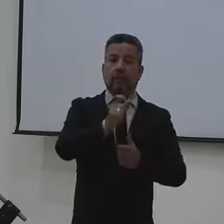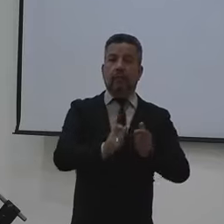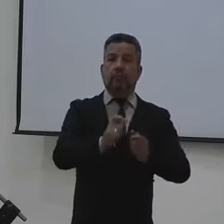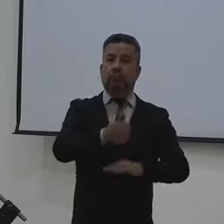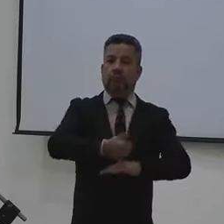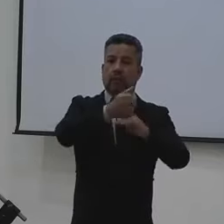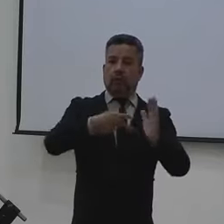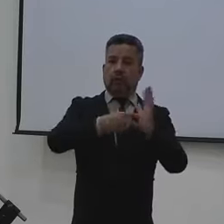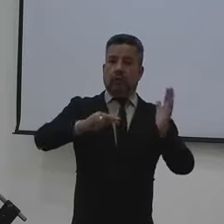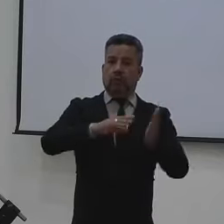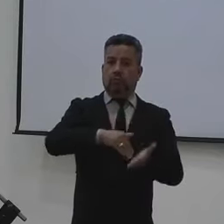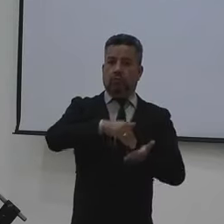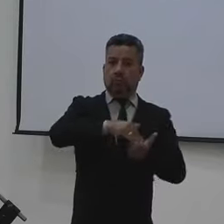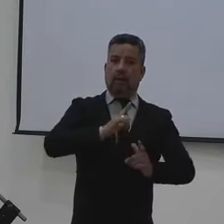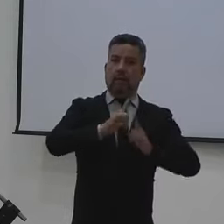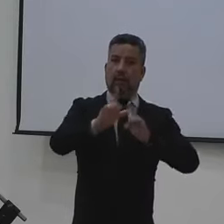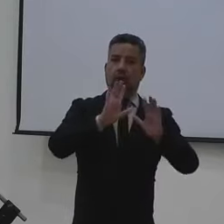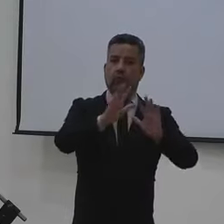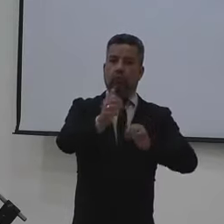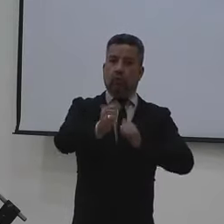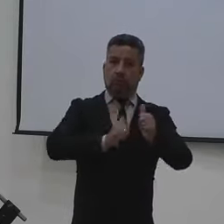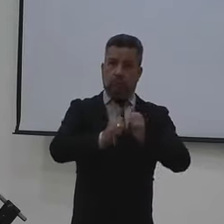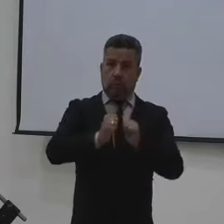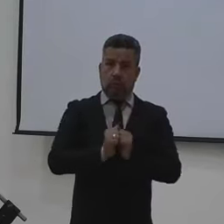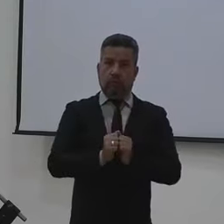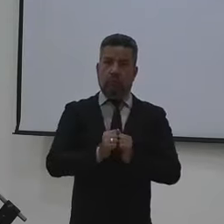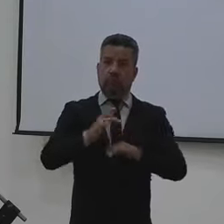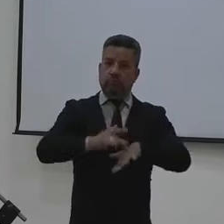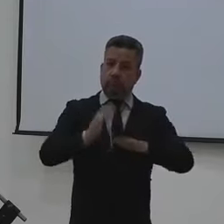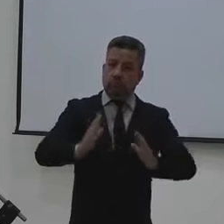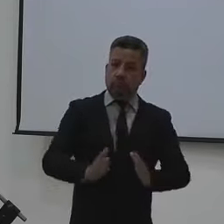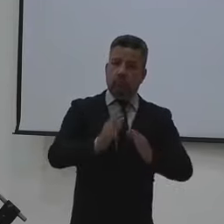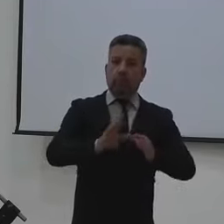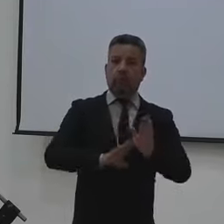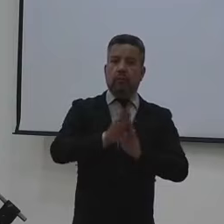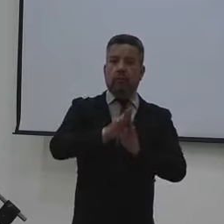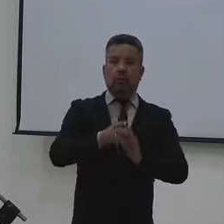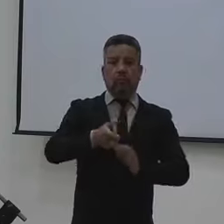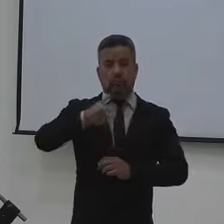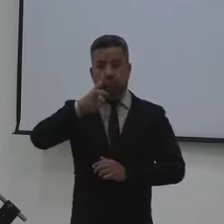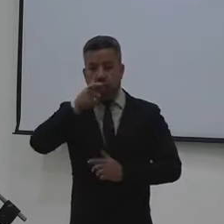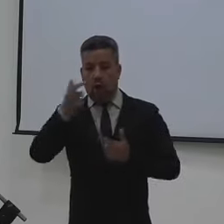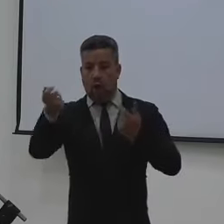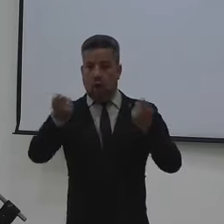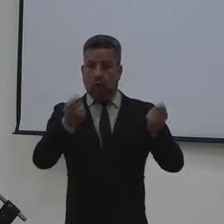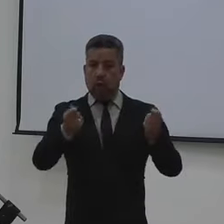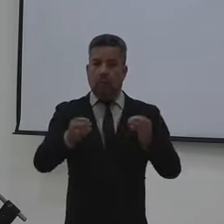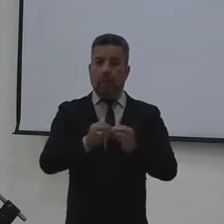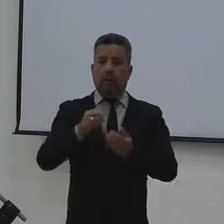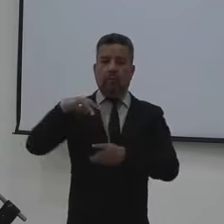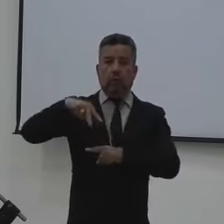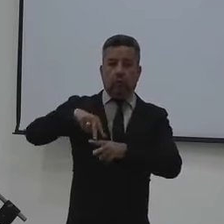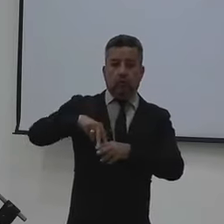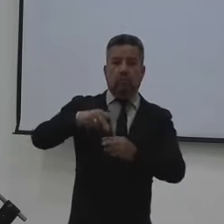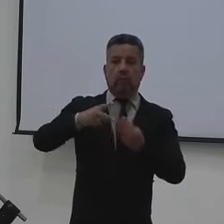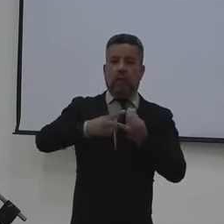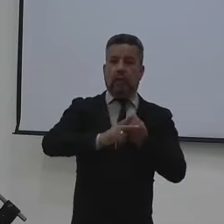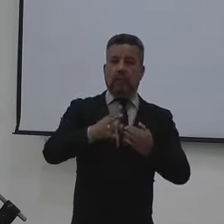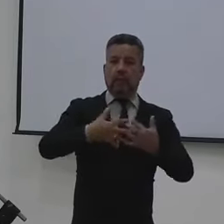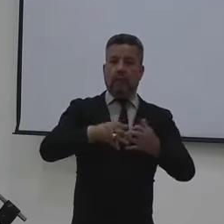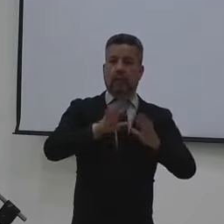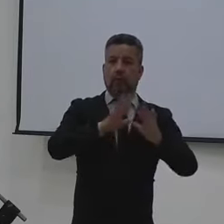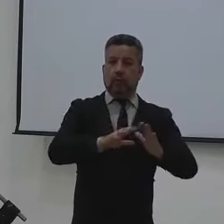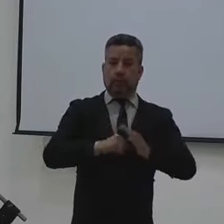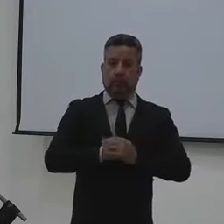delegados de las direcciones técnicas de posicionamiento y liderazgo deportivo, fomento y desarrollo, inspección, vigilancia y control y recursos y